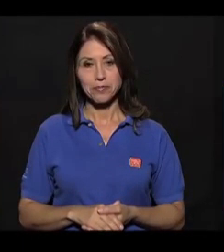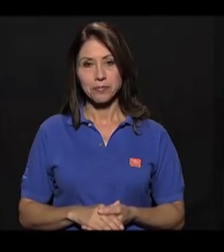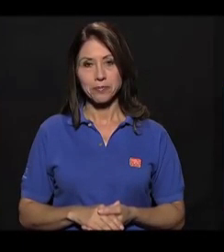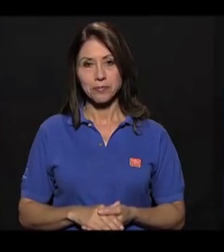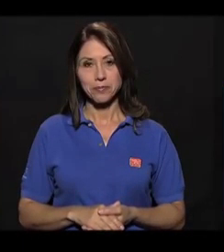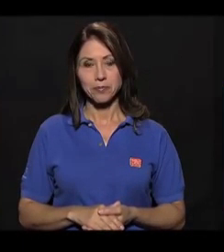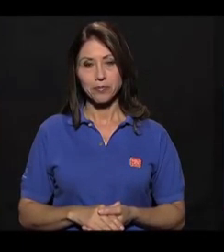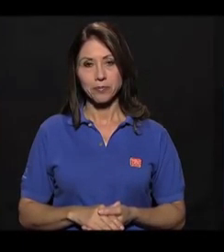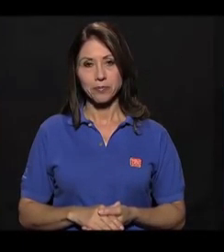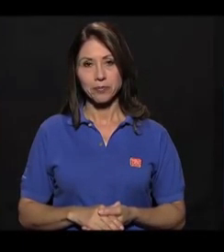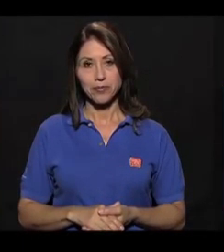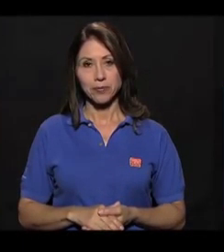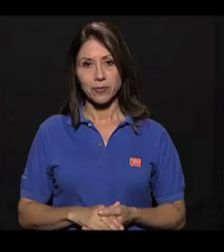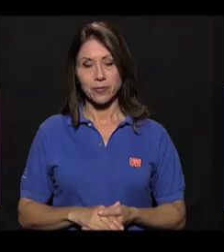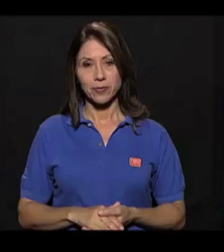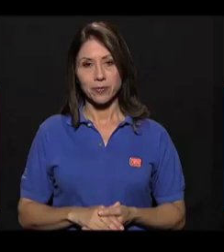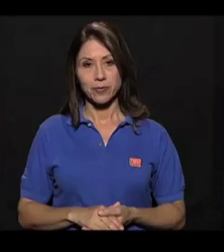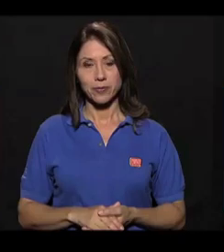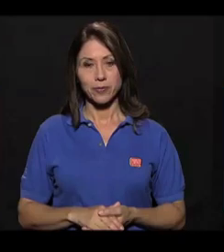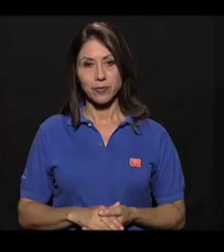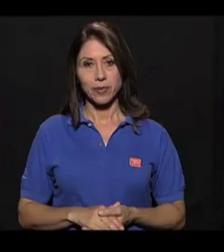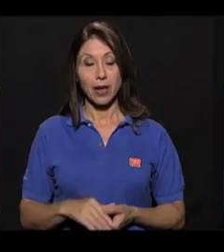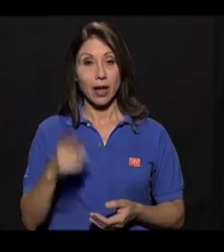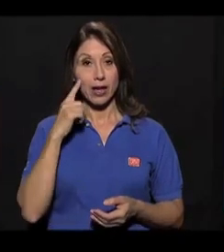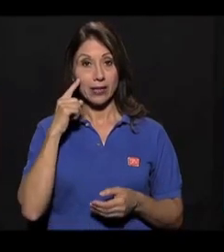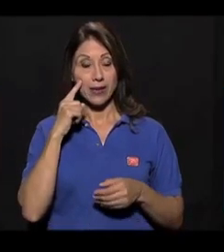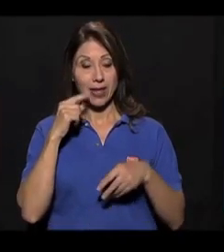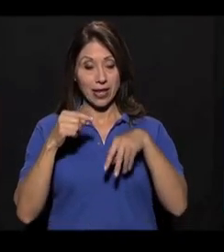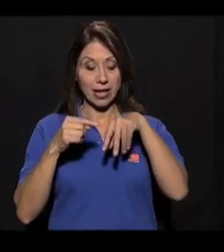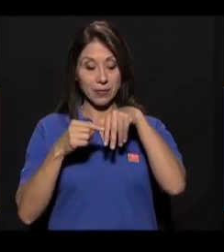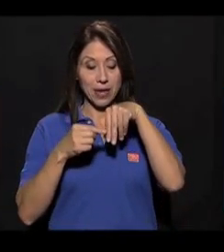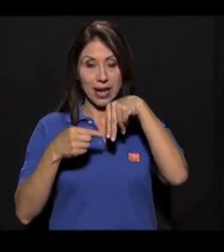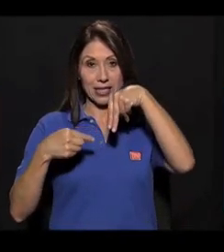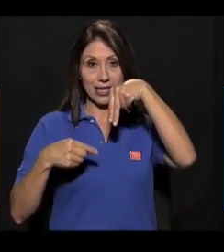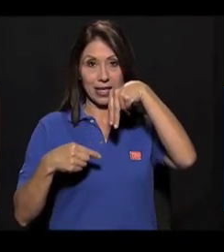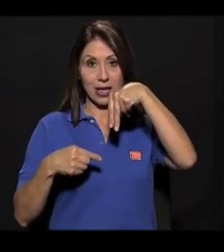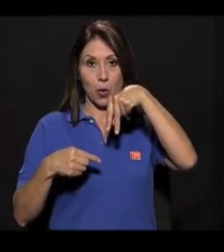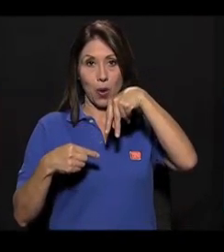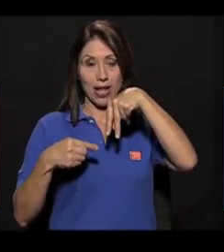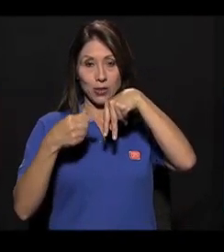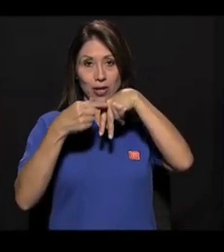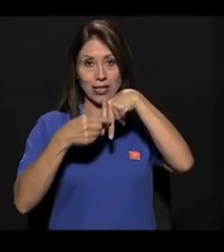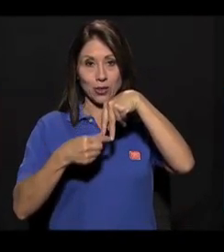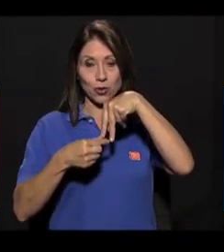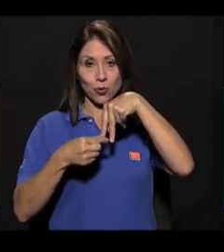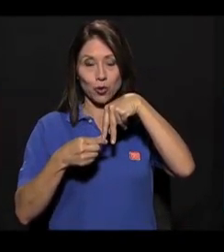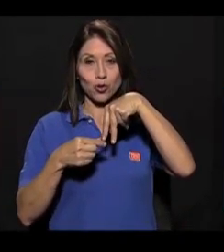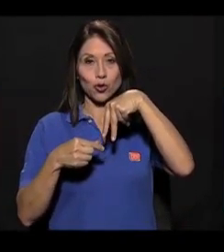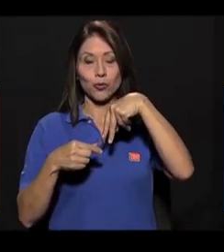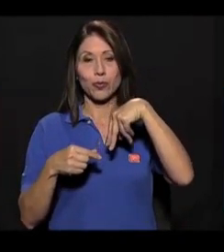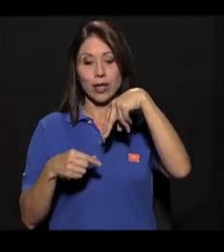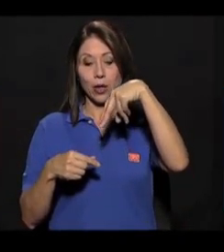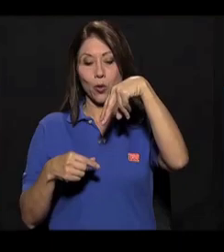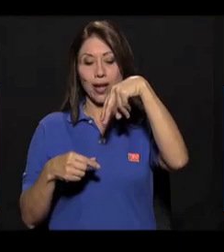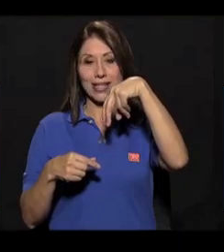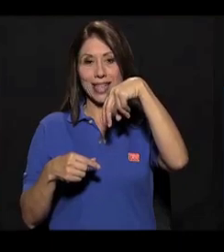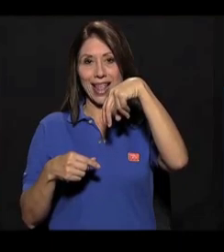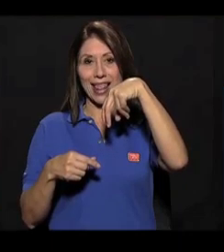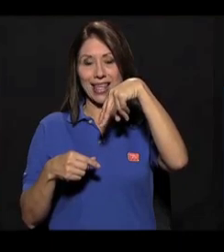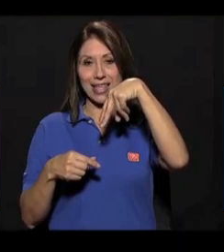Después, vamos a hacer piernas al ancho de los hombros, puntas afuera, rodillas afuera y una sentadilla.